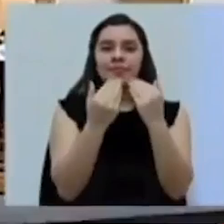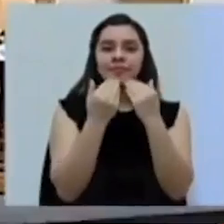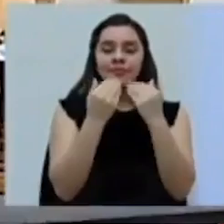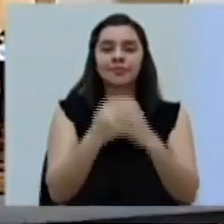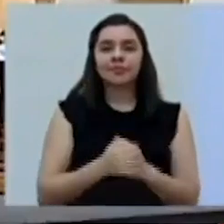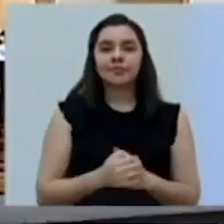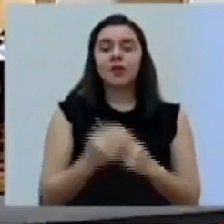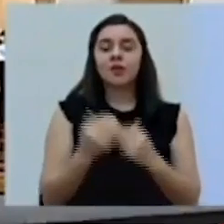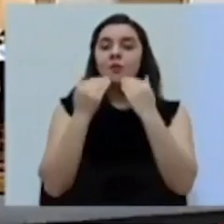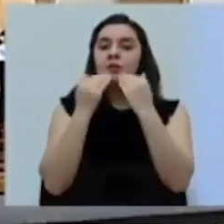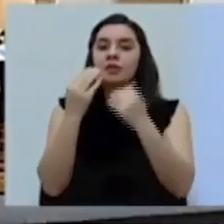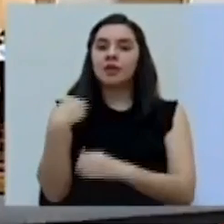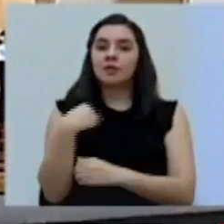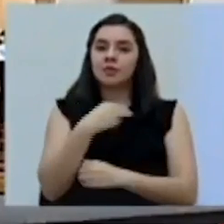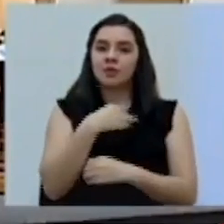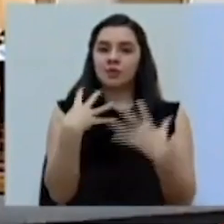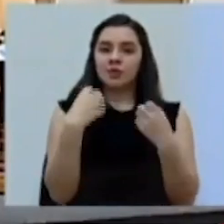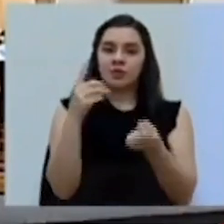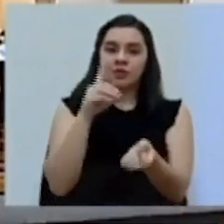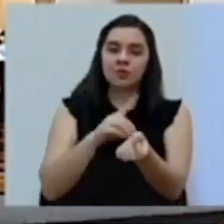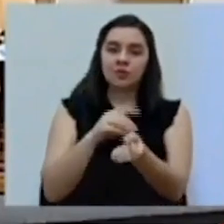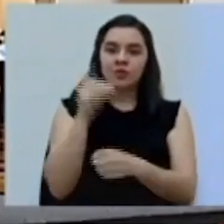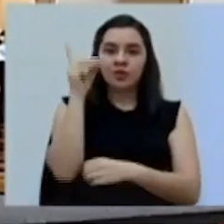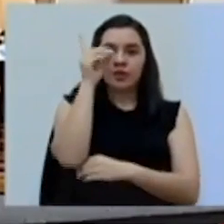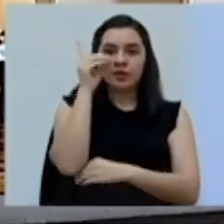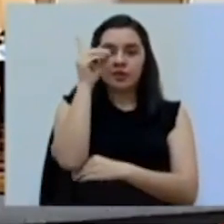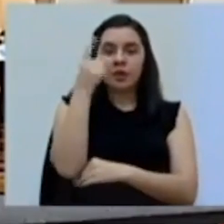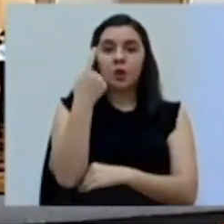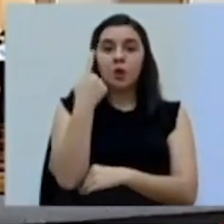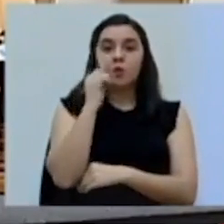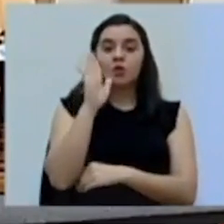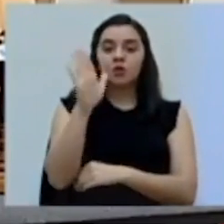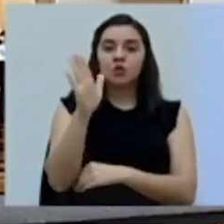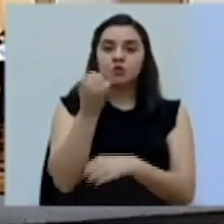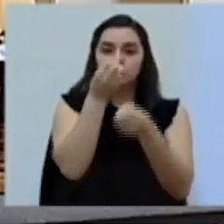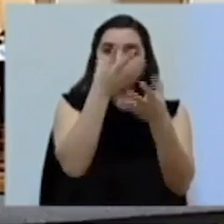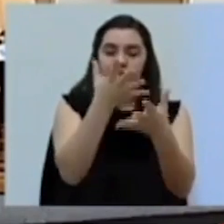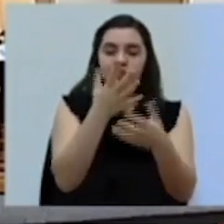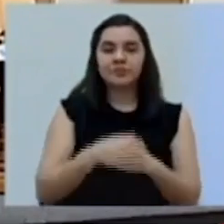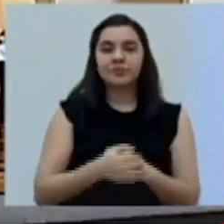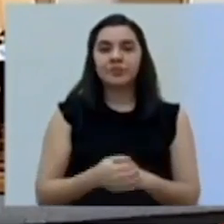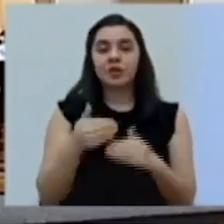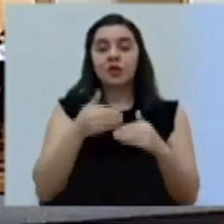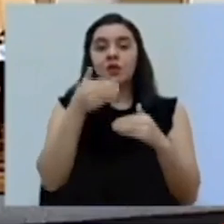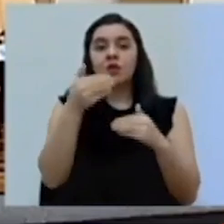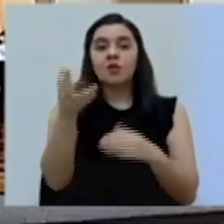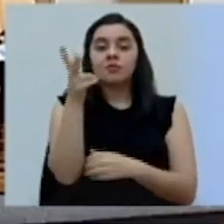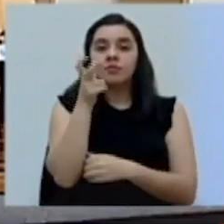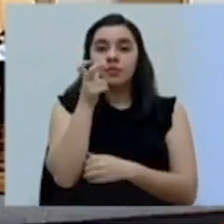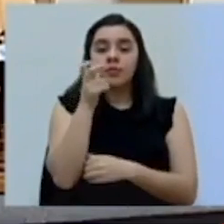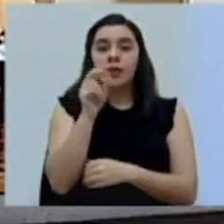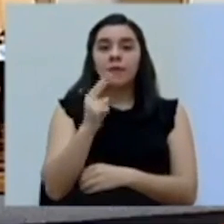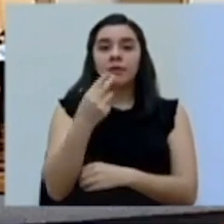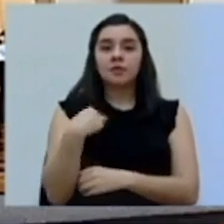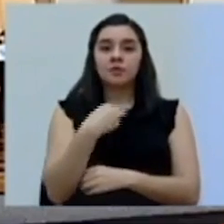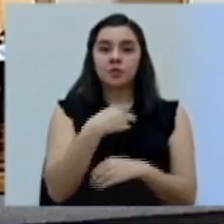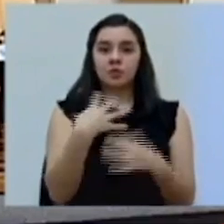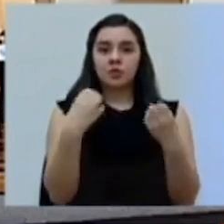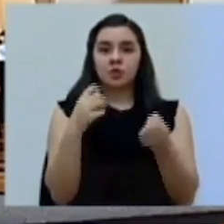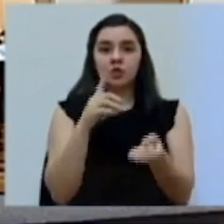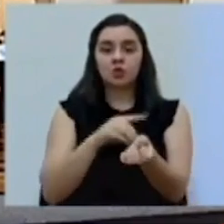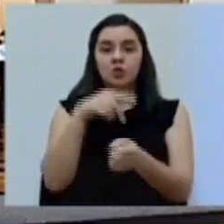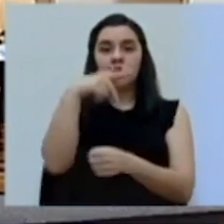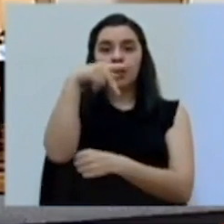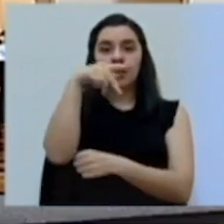gracias al Ministro de Salud, el doctor Daniel Salas, por el detalle ofrecido. A continuación escucharemos al Viceministro de Salud, el